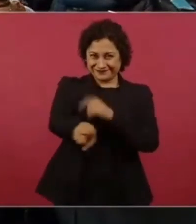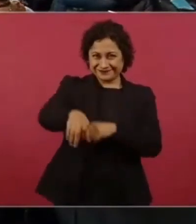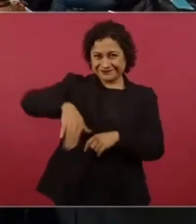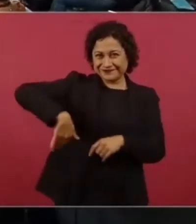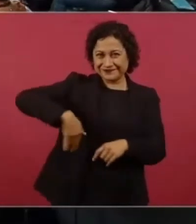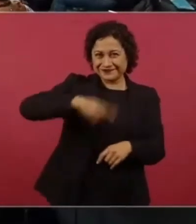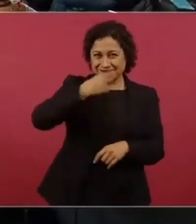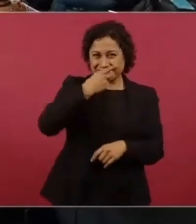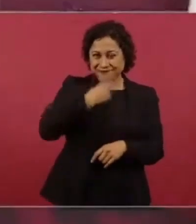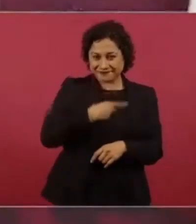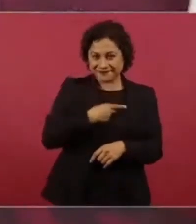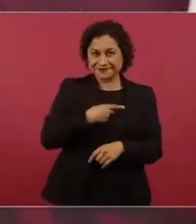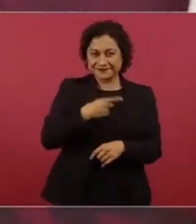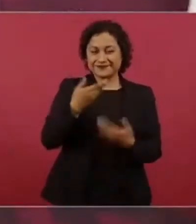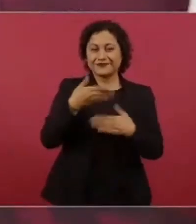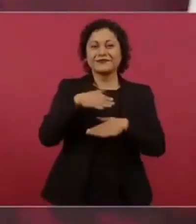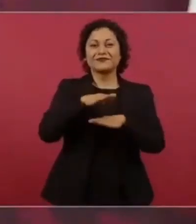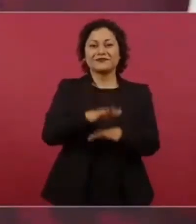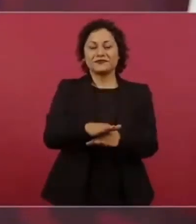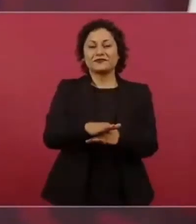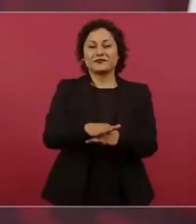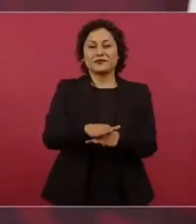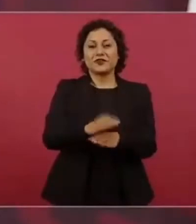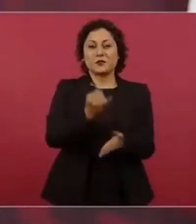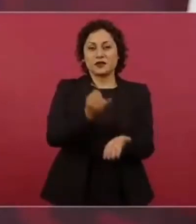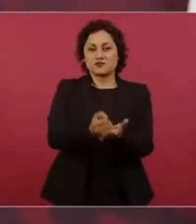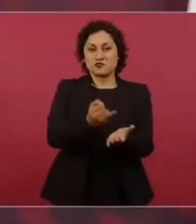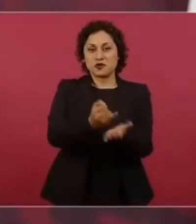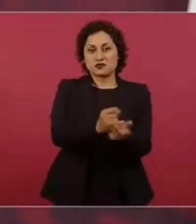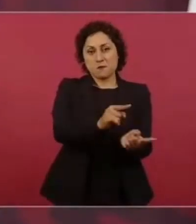de los pagos de contribuciones.